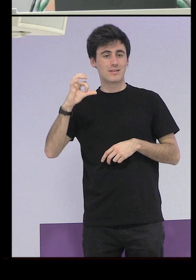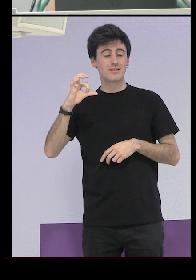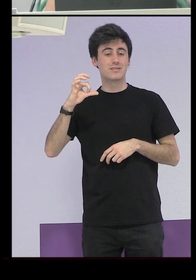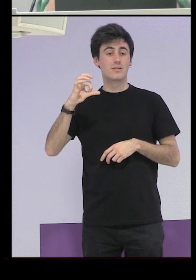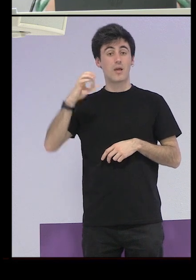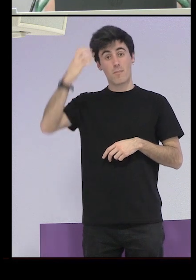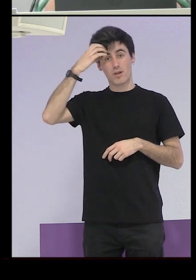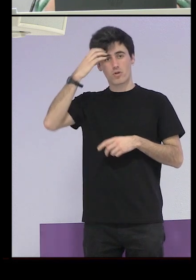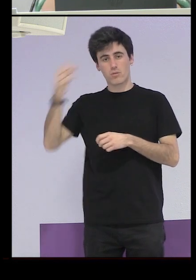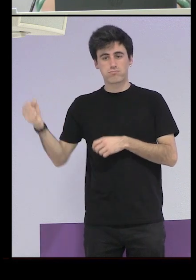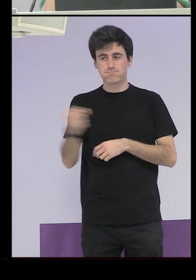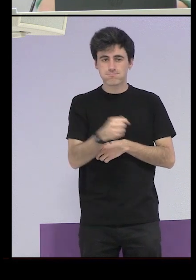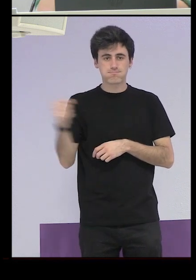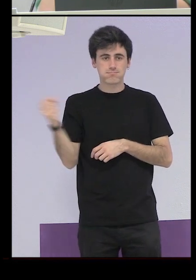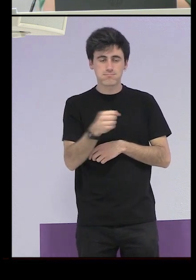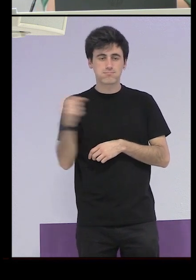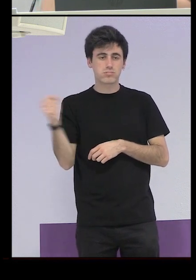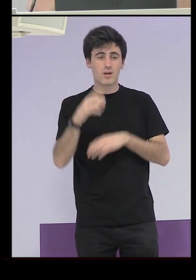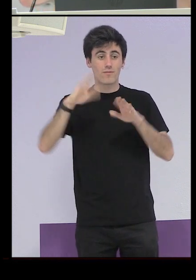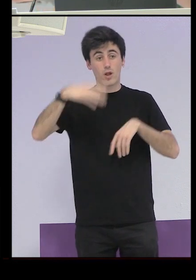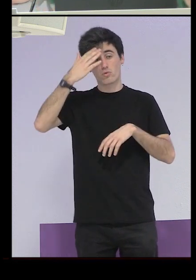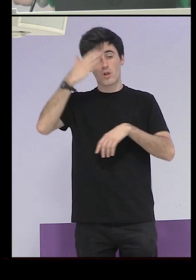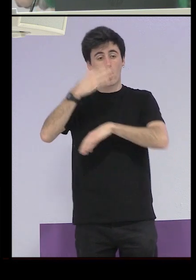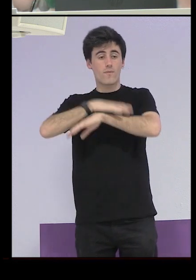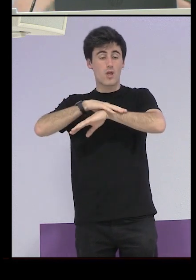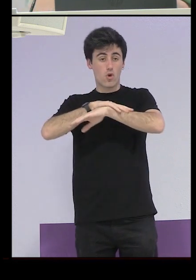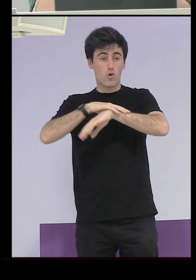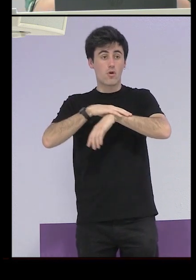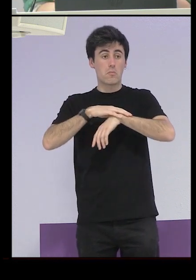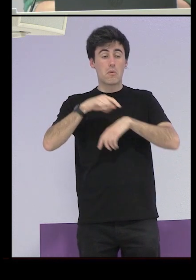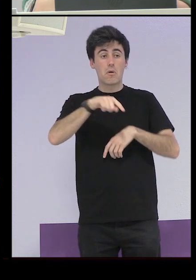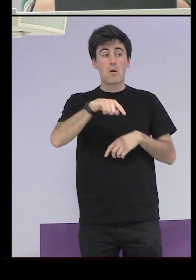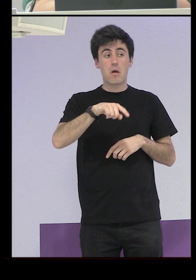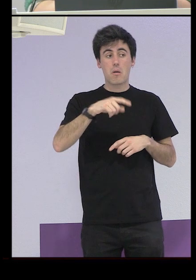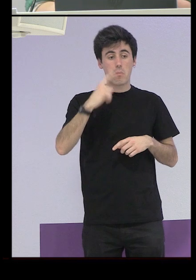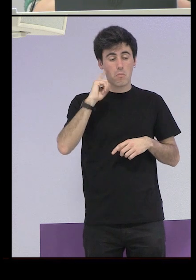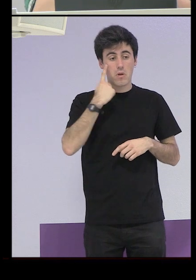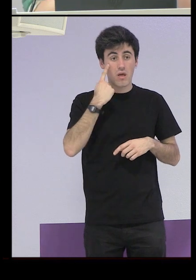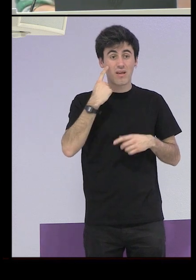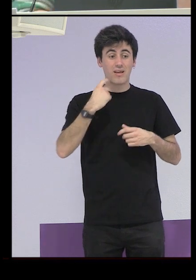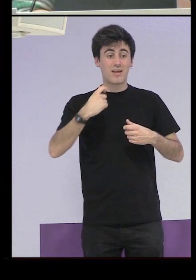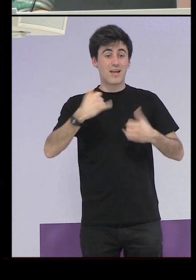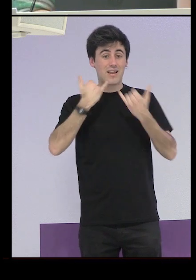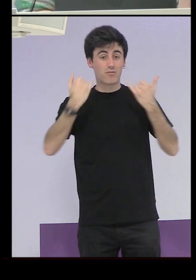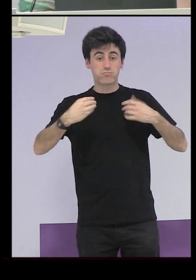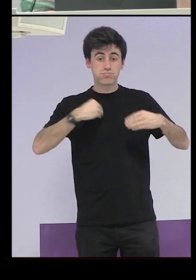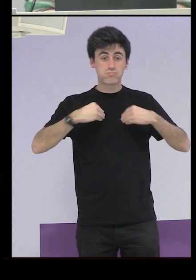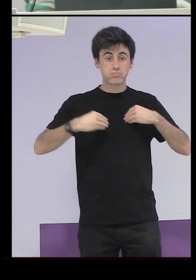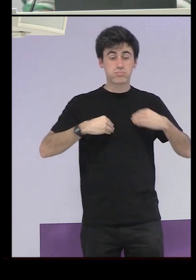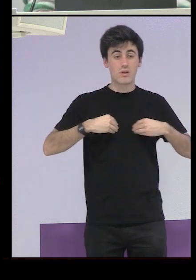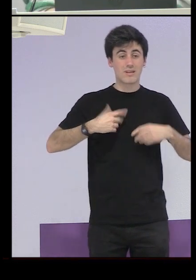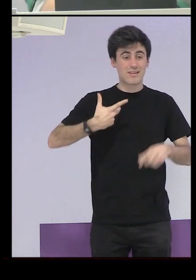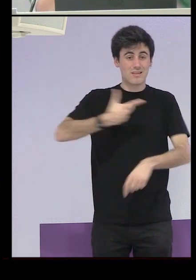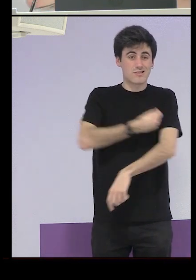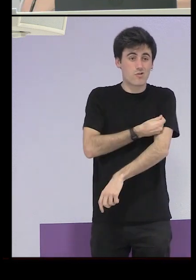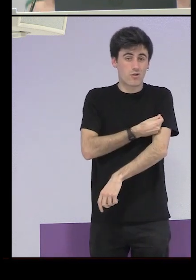del patronato venían tuteladas por el Estado así que podéis imaginaros que ahí sí que nadie se enteraba si el extroshock no el extroshock inyecciones de insulina